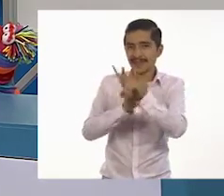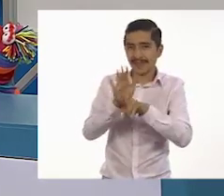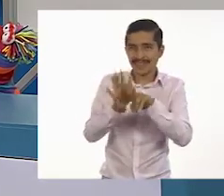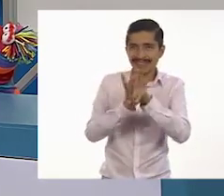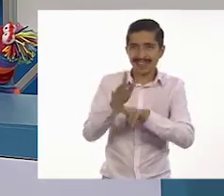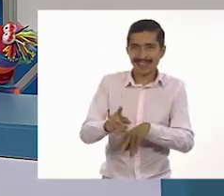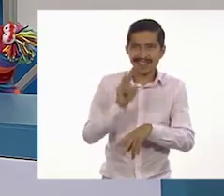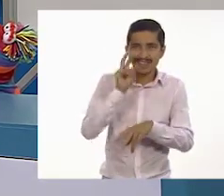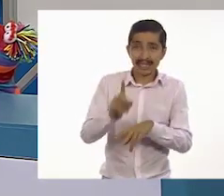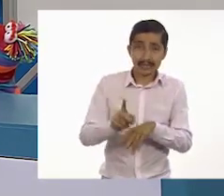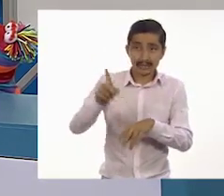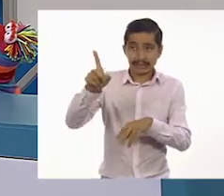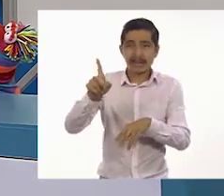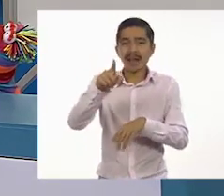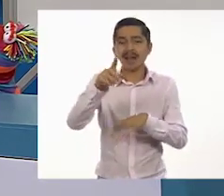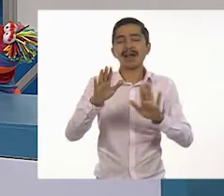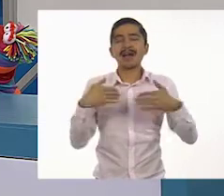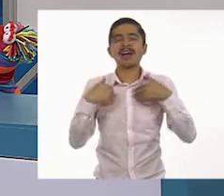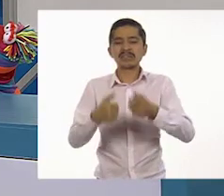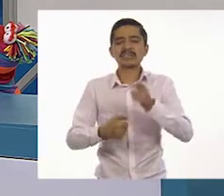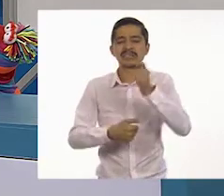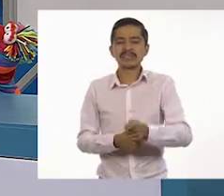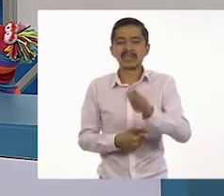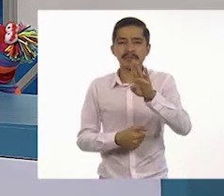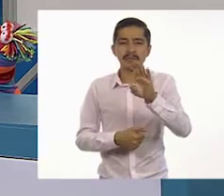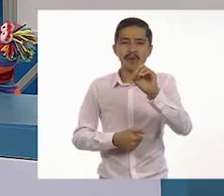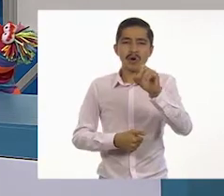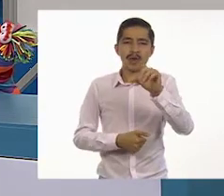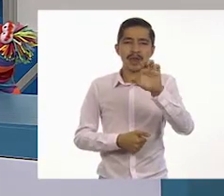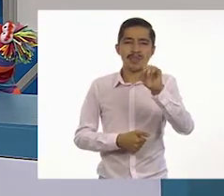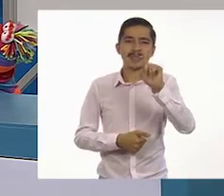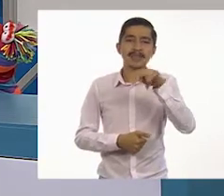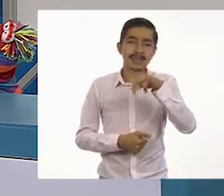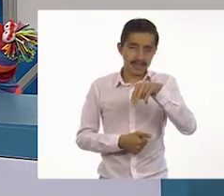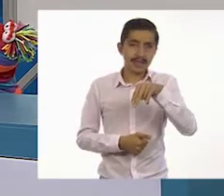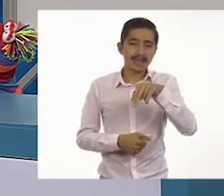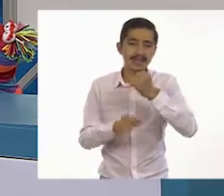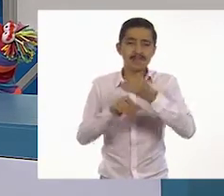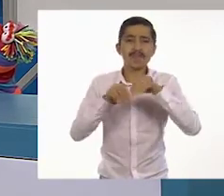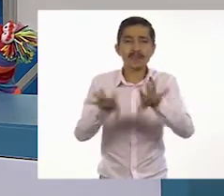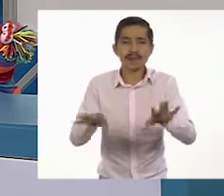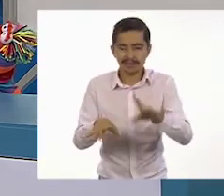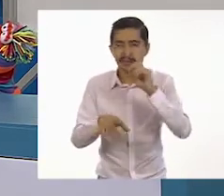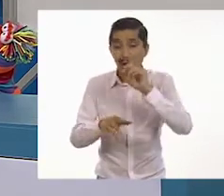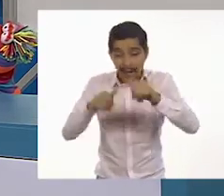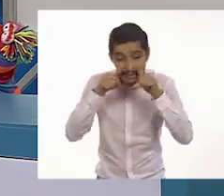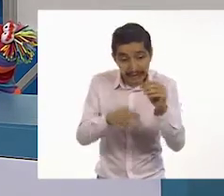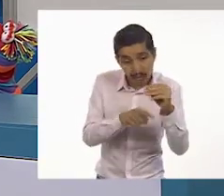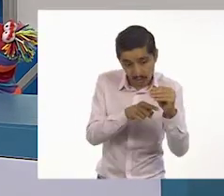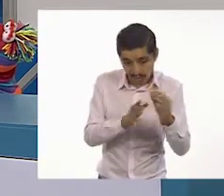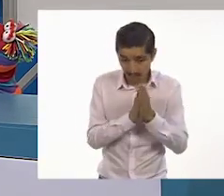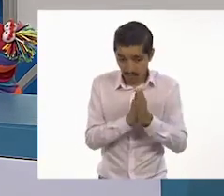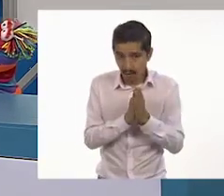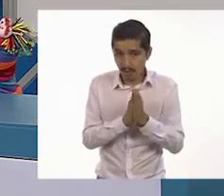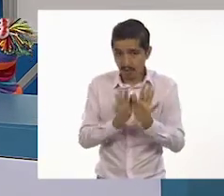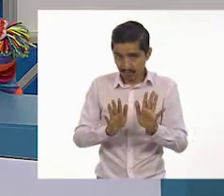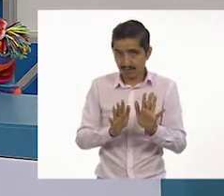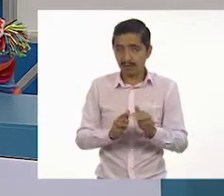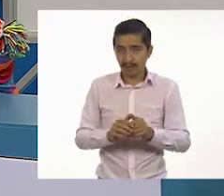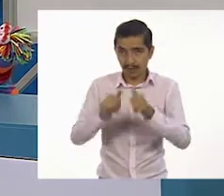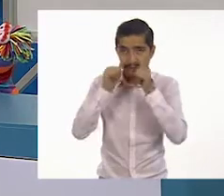que nos ayudará a entender lo que es un boletín informativo? Pon mucha atención, Tom. Así ya no tendrás excusas, ¿eh?